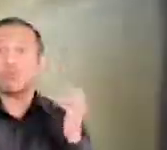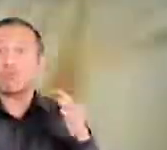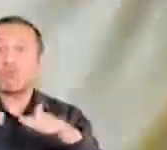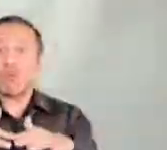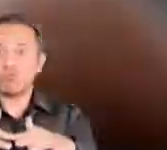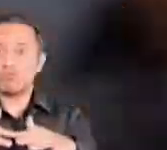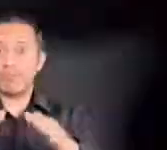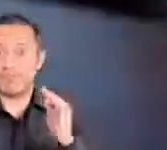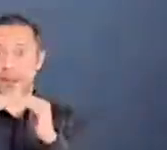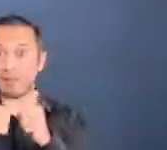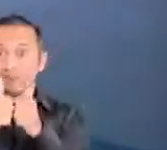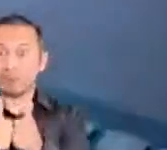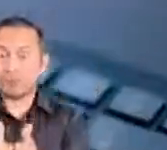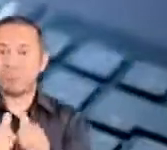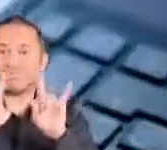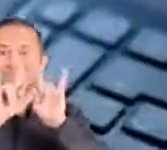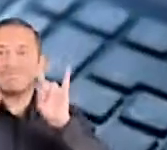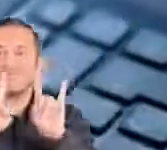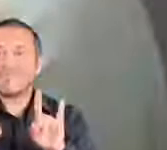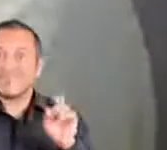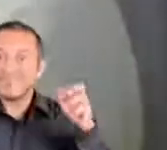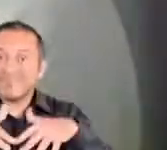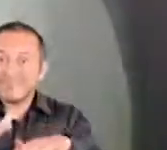Reunirnos, pero cada uno en su casa.